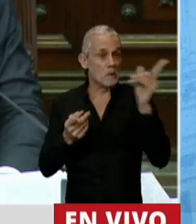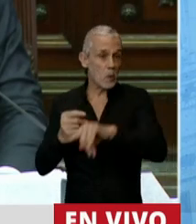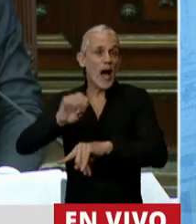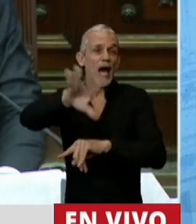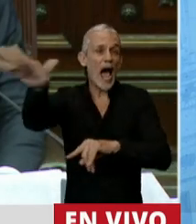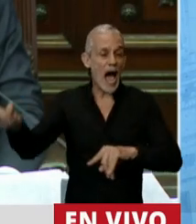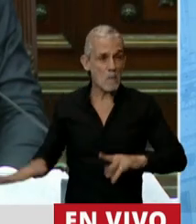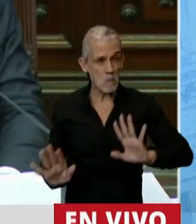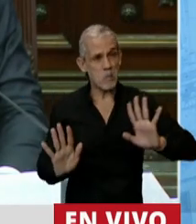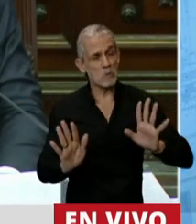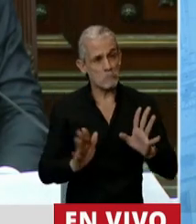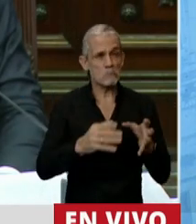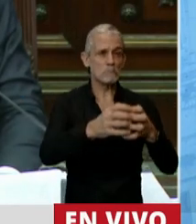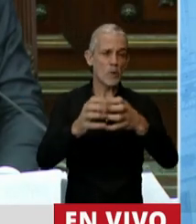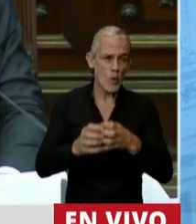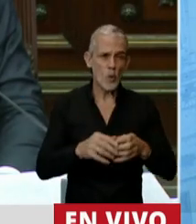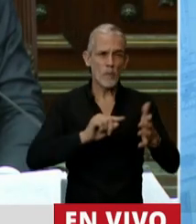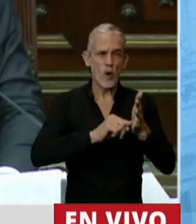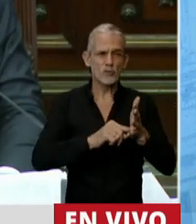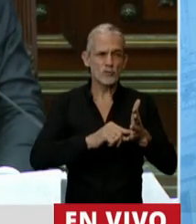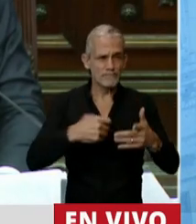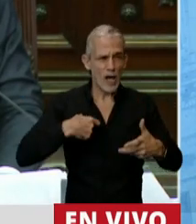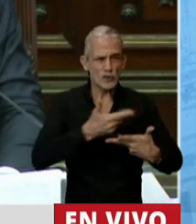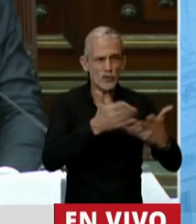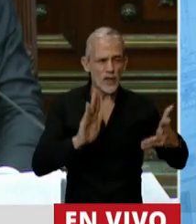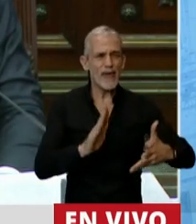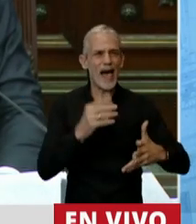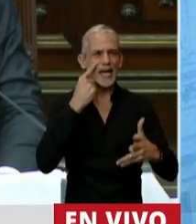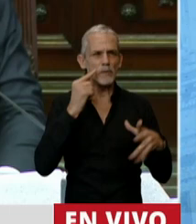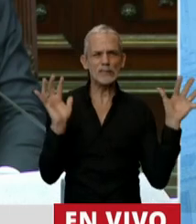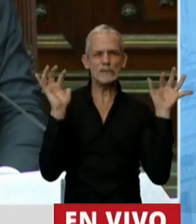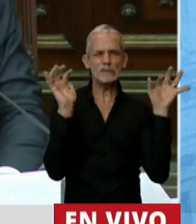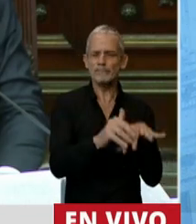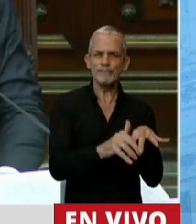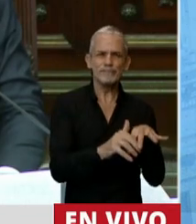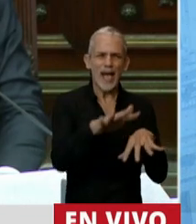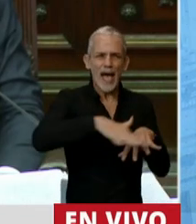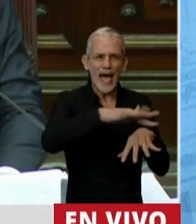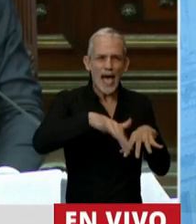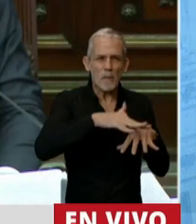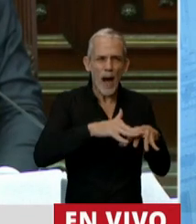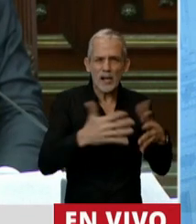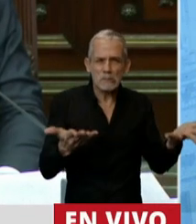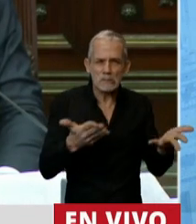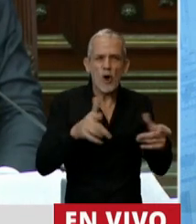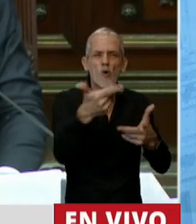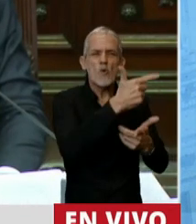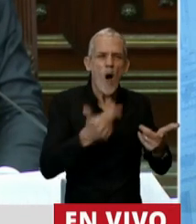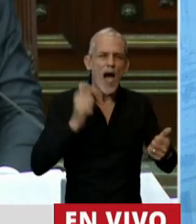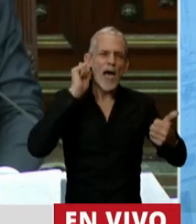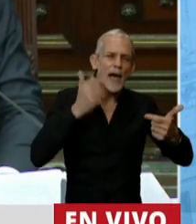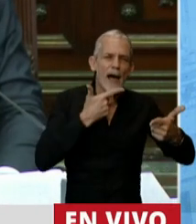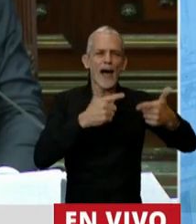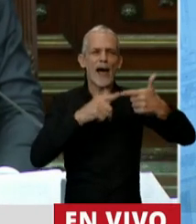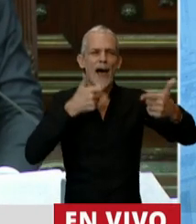de sectores de nuestra sociedad que viven amontonados en barrios sin servicios? De